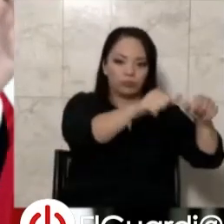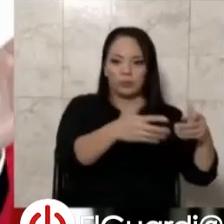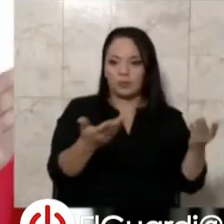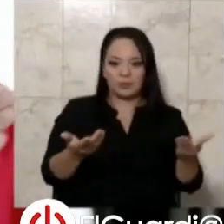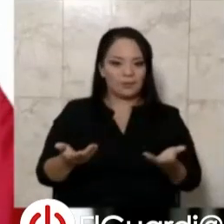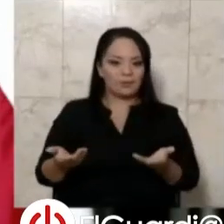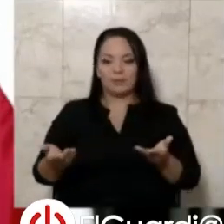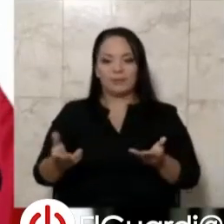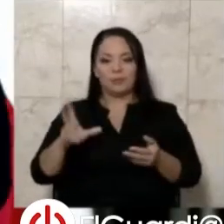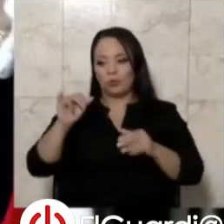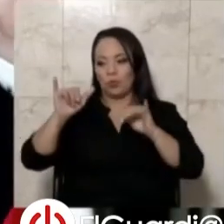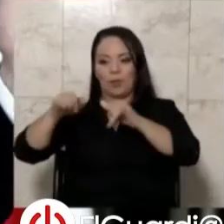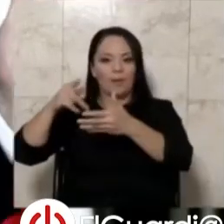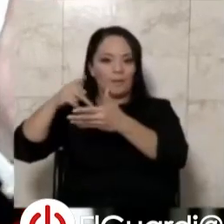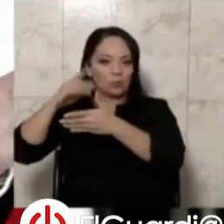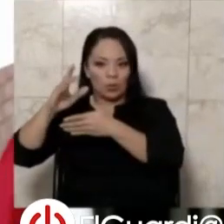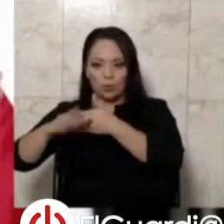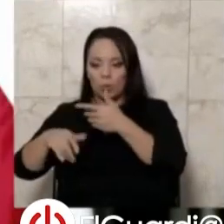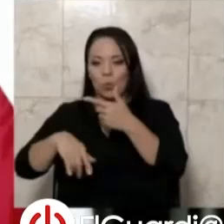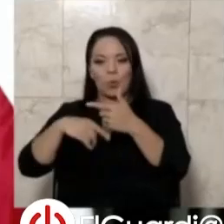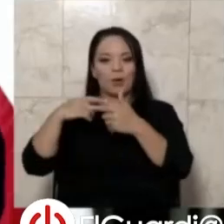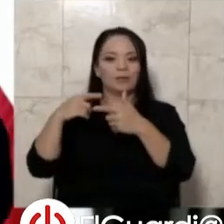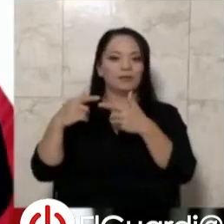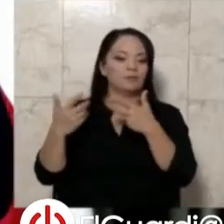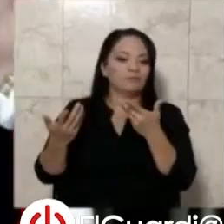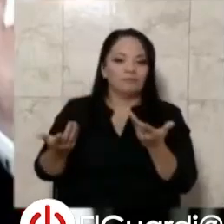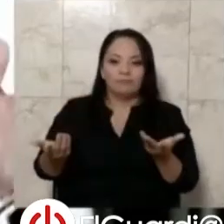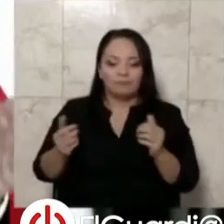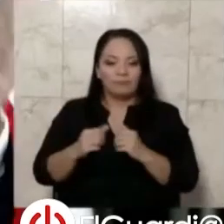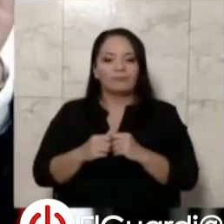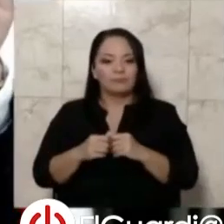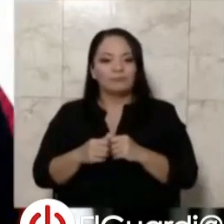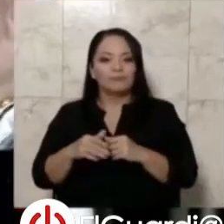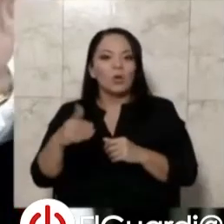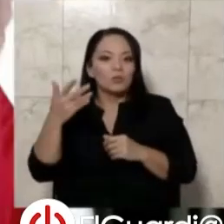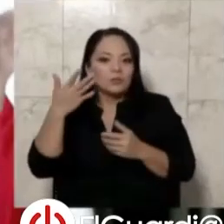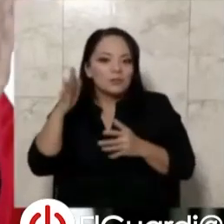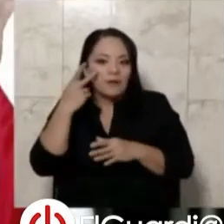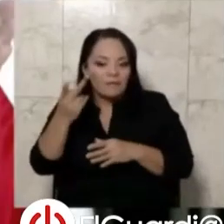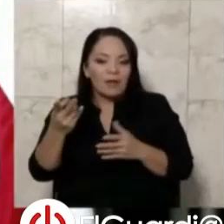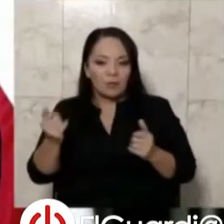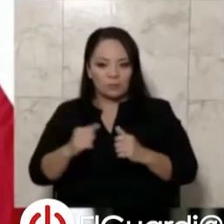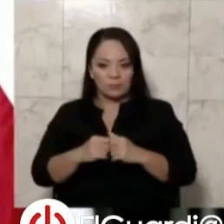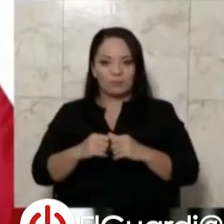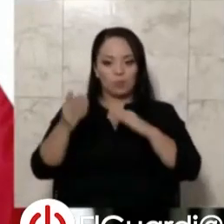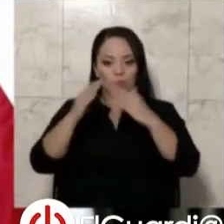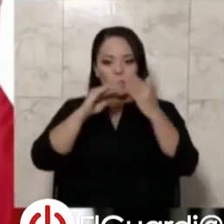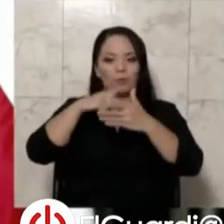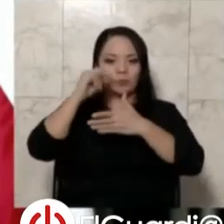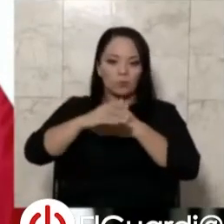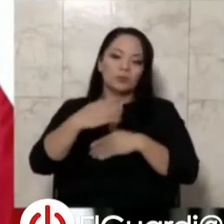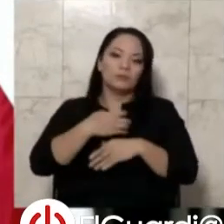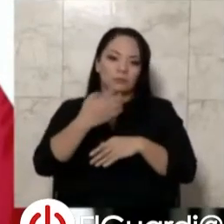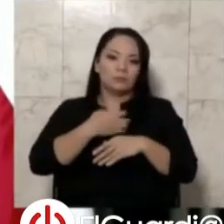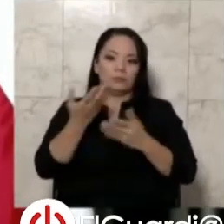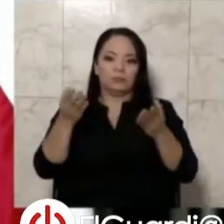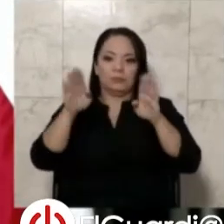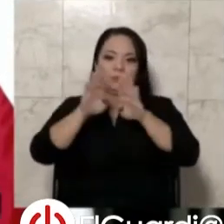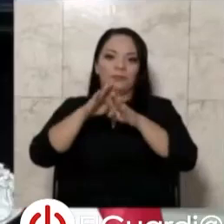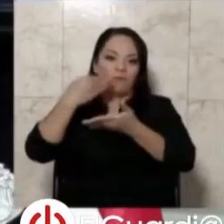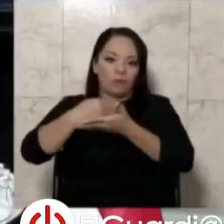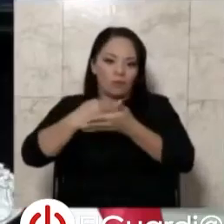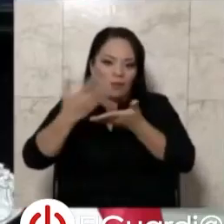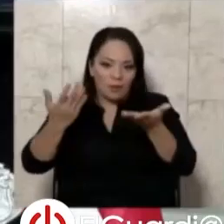quedarse en Paso Canoas, sin las cosas que nosotros vimos y que el pueblo de Paso Canoas protestó y nos cerraron la frontera.